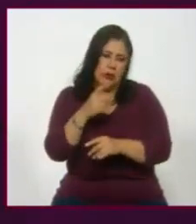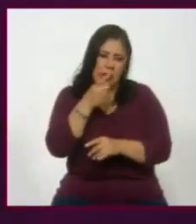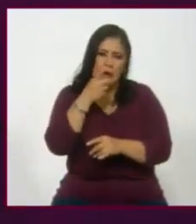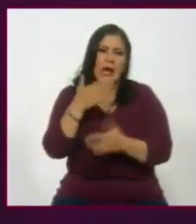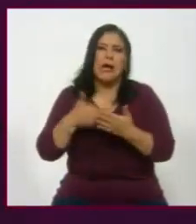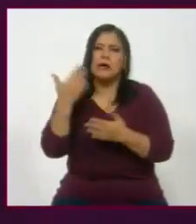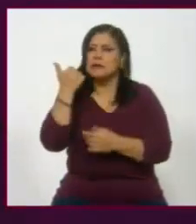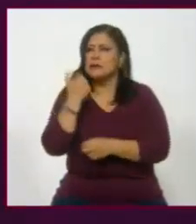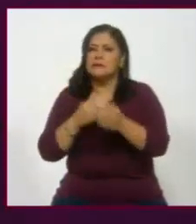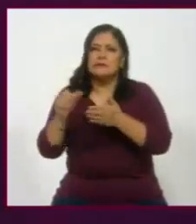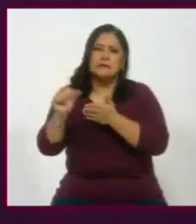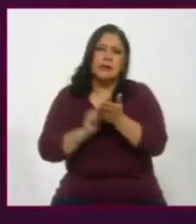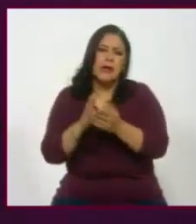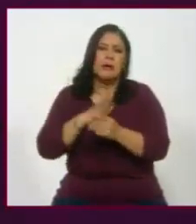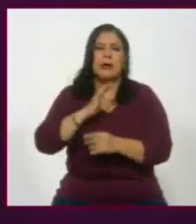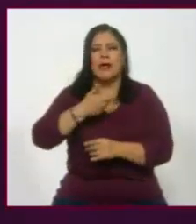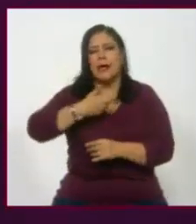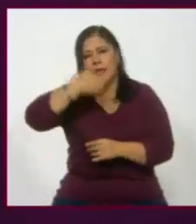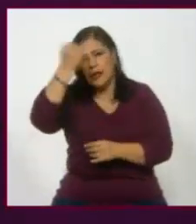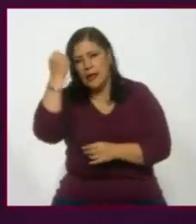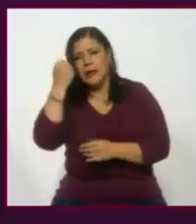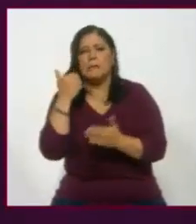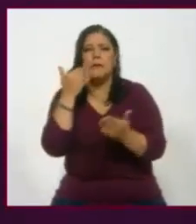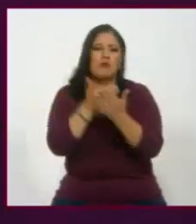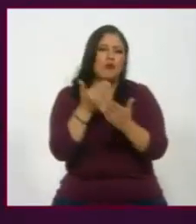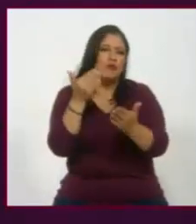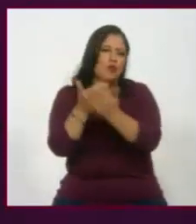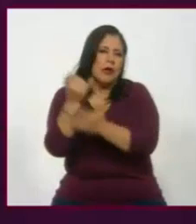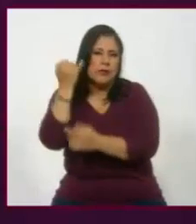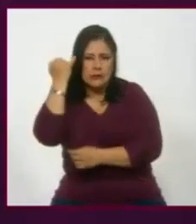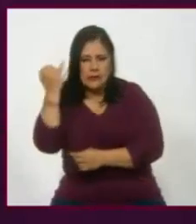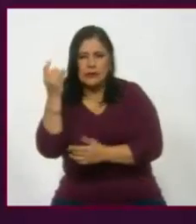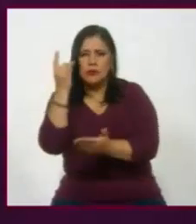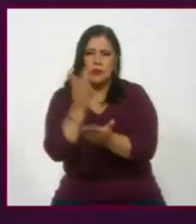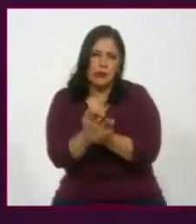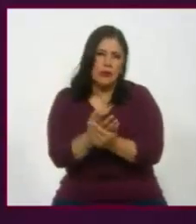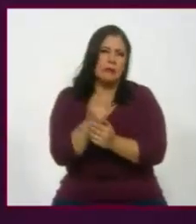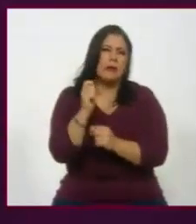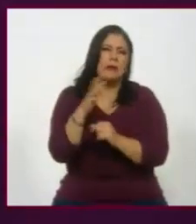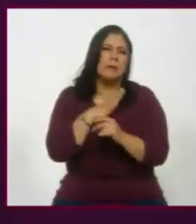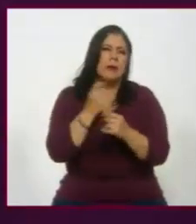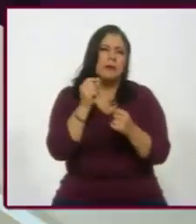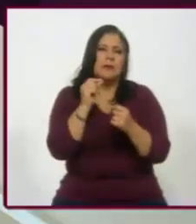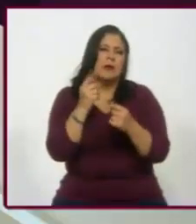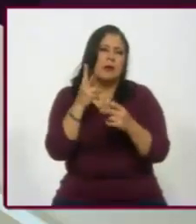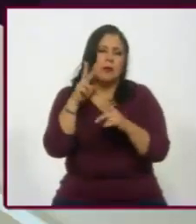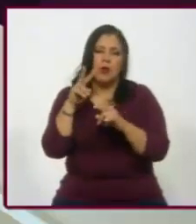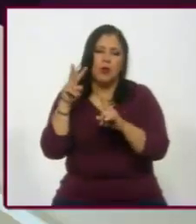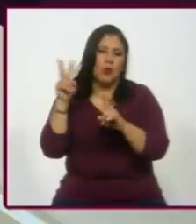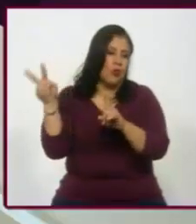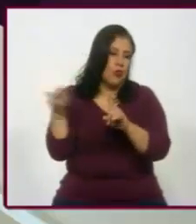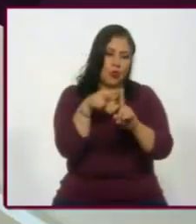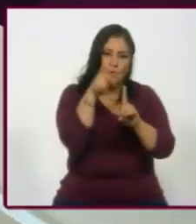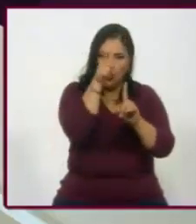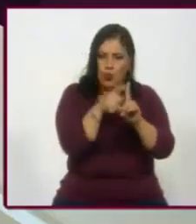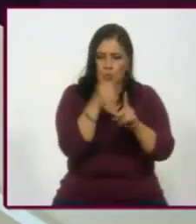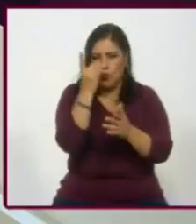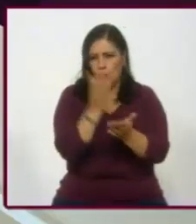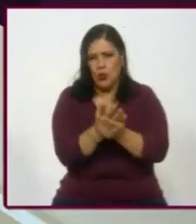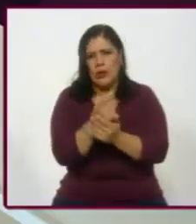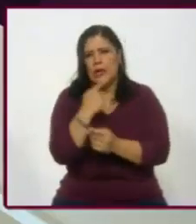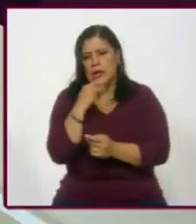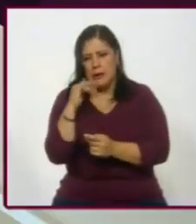seis meses eran candidatos, propuestas, estaba disperso el foco de la